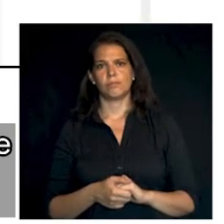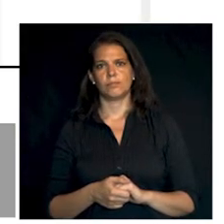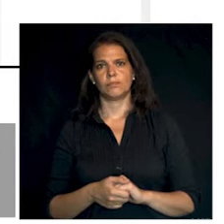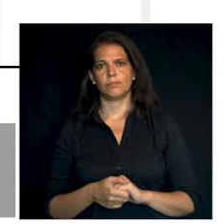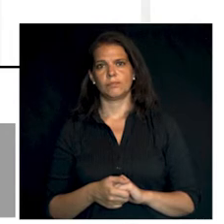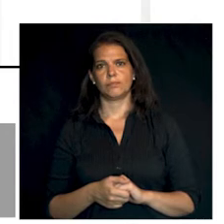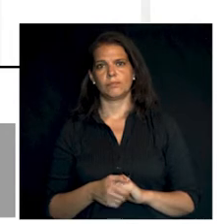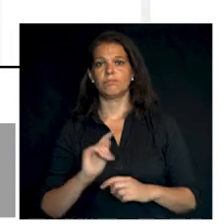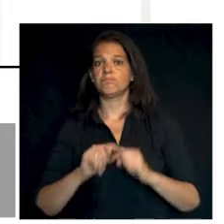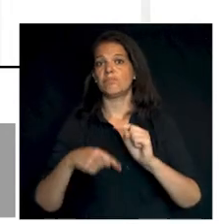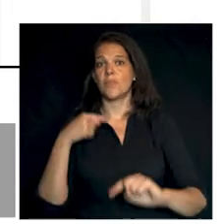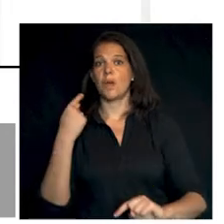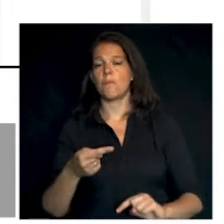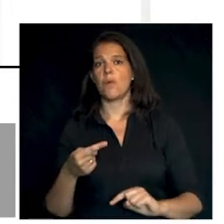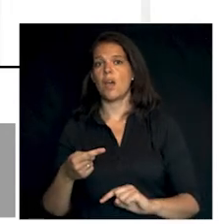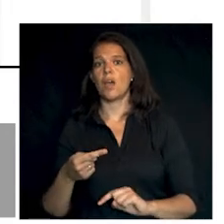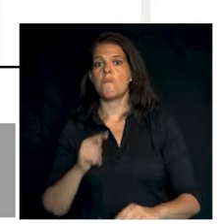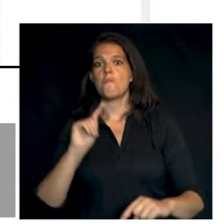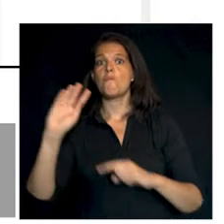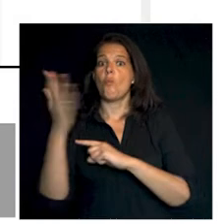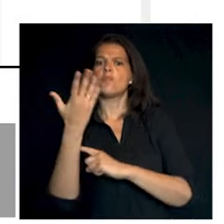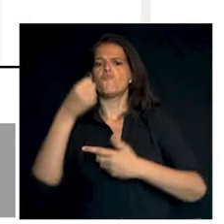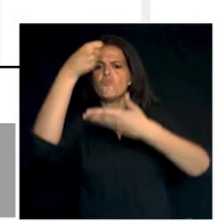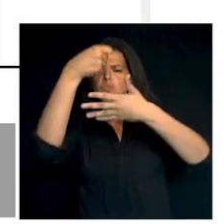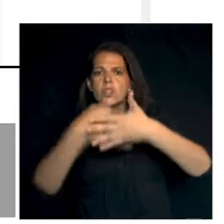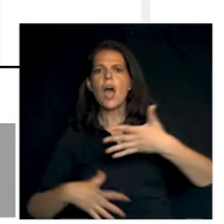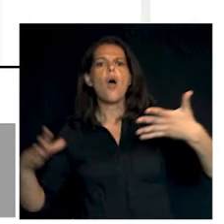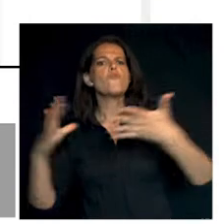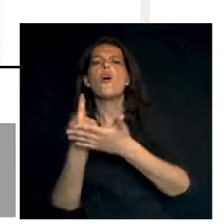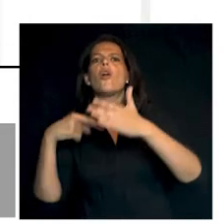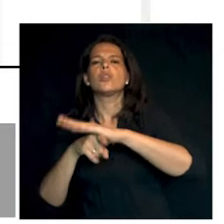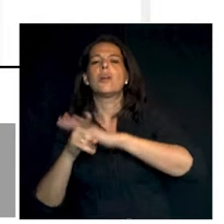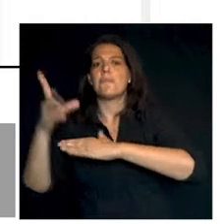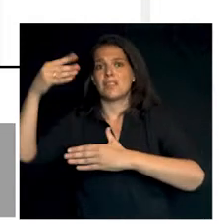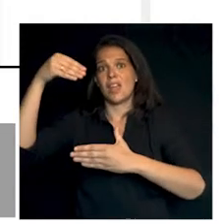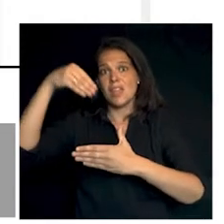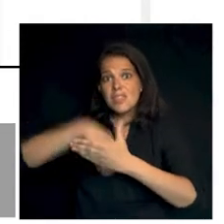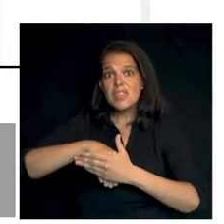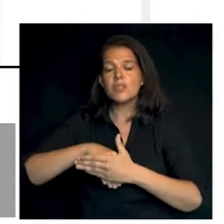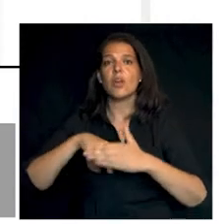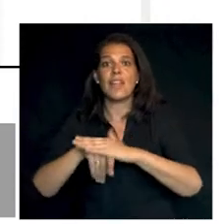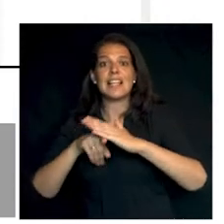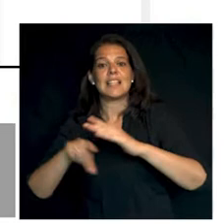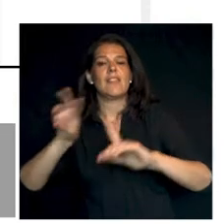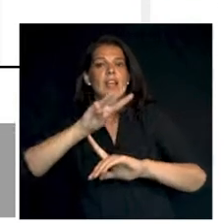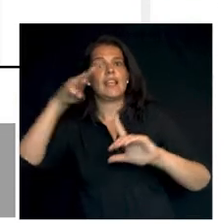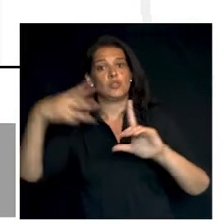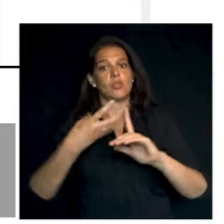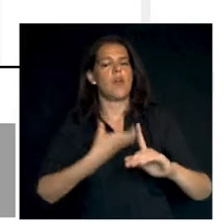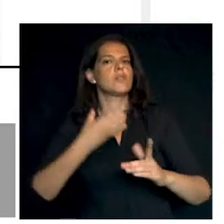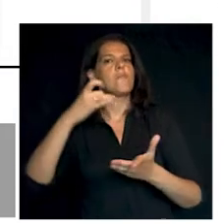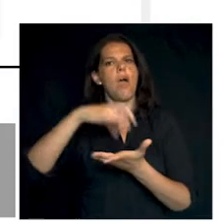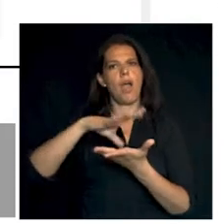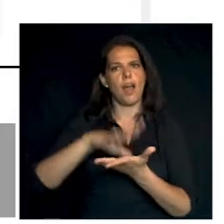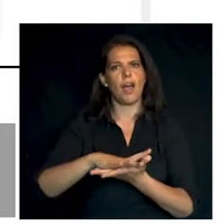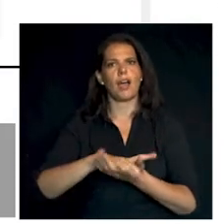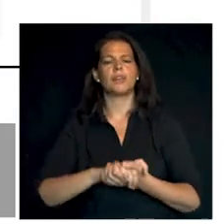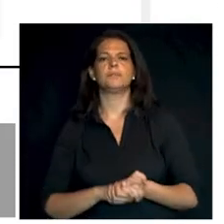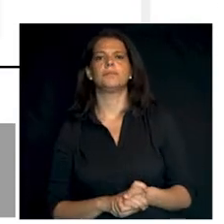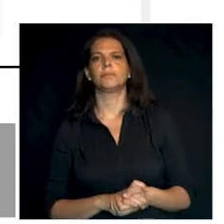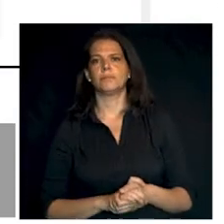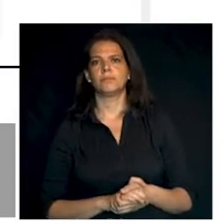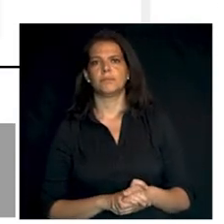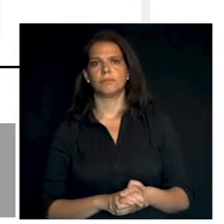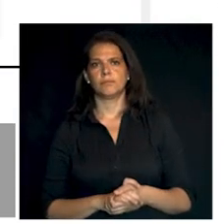A continuación, muestra un listado con todos los trámites disponibles en la sede electrónica del Ayuntamiento de Málaga.